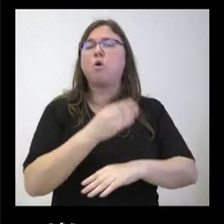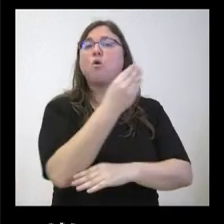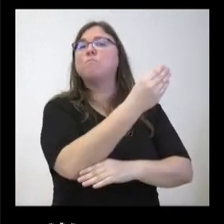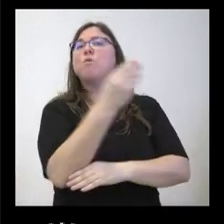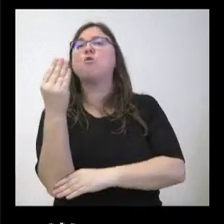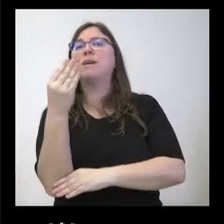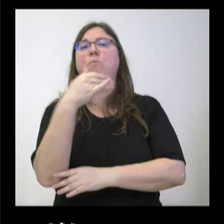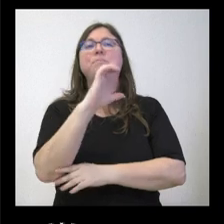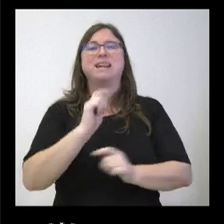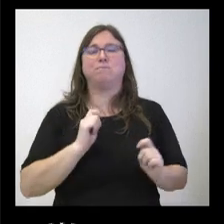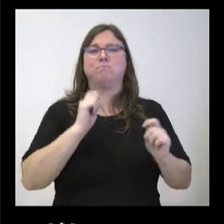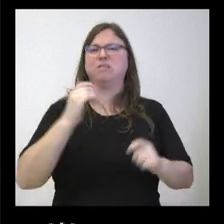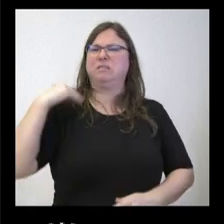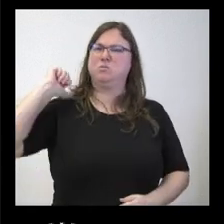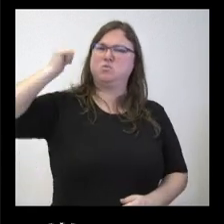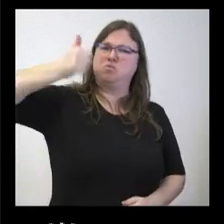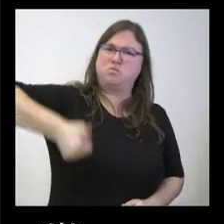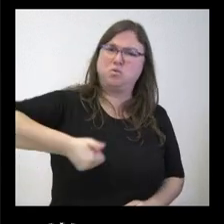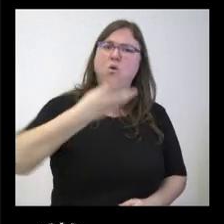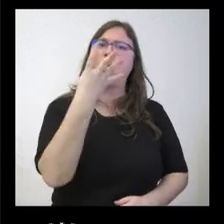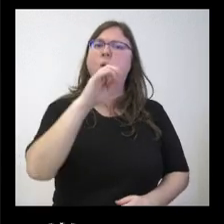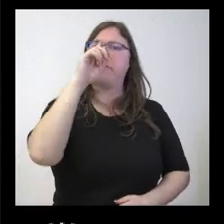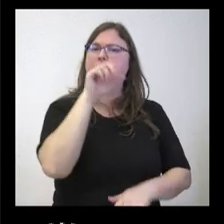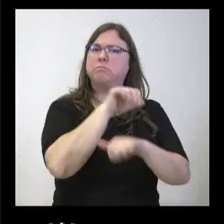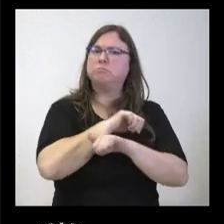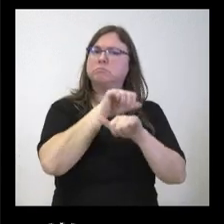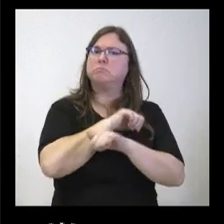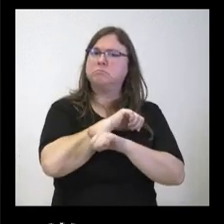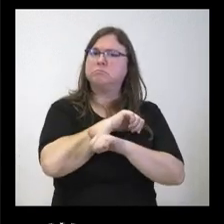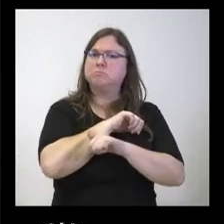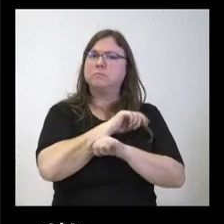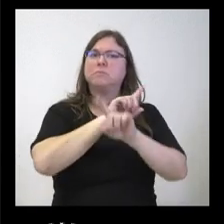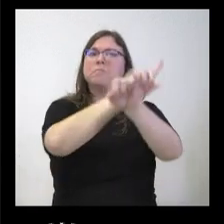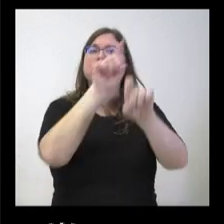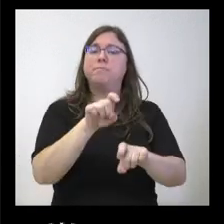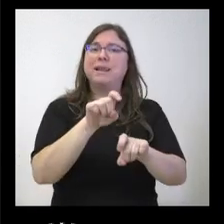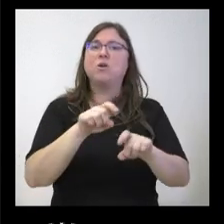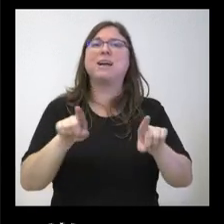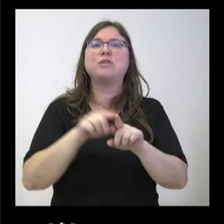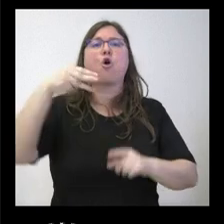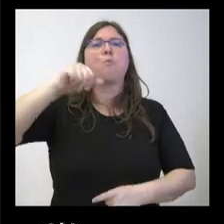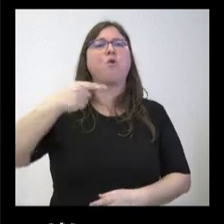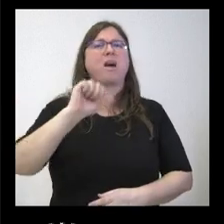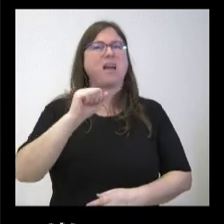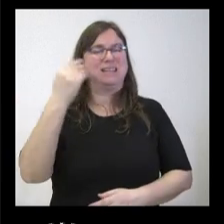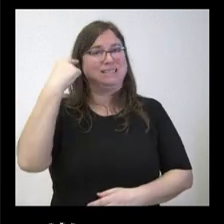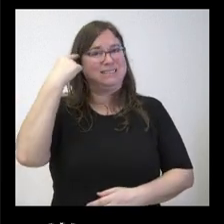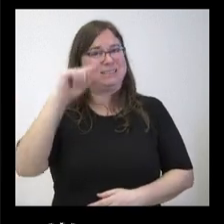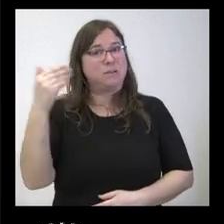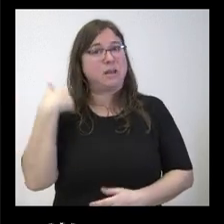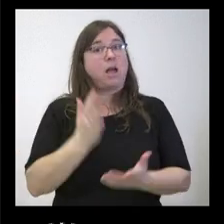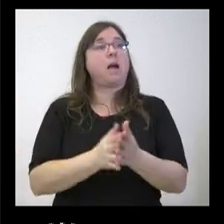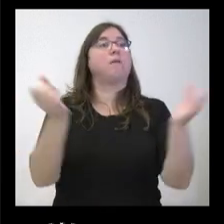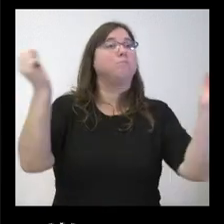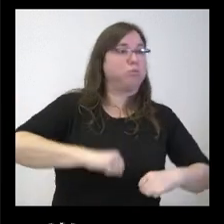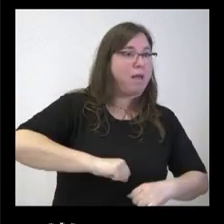incluso 40 años esperando y quería preguntarle también por el de la monjía que como sabe primero se le aprobó luego